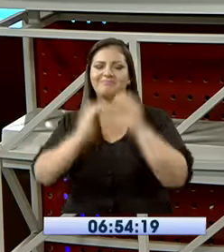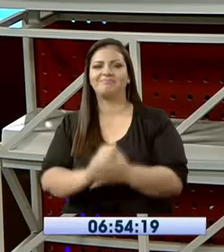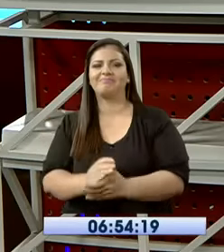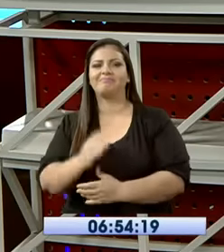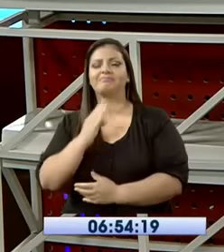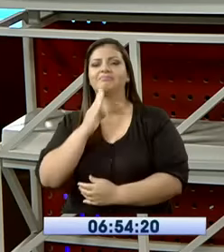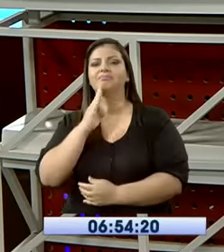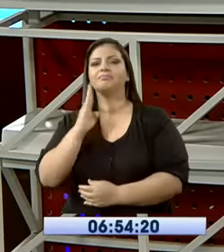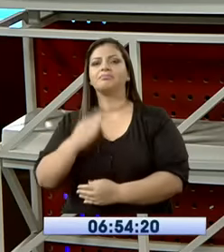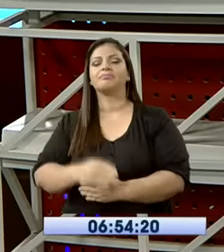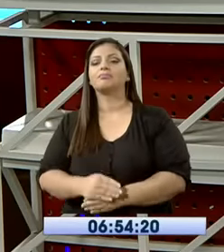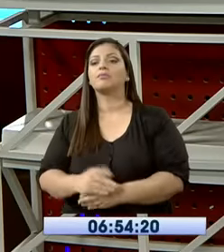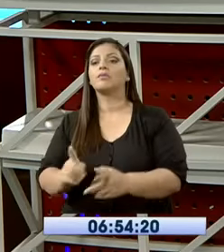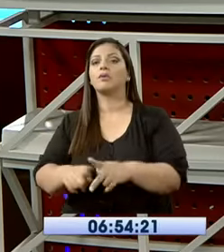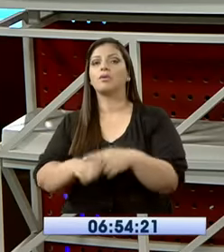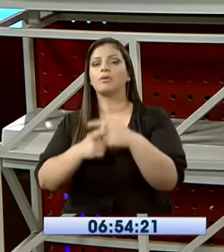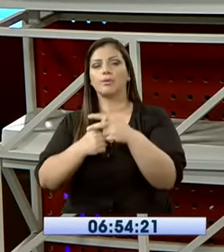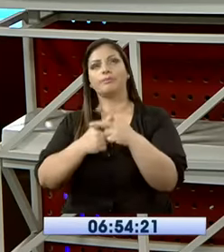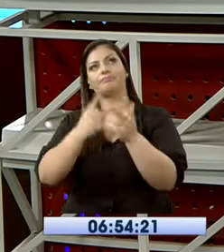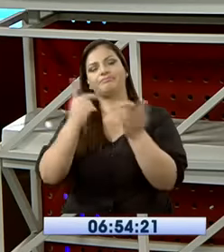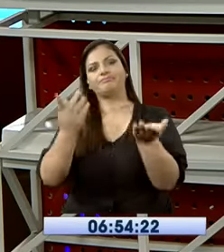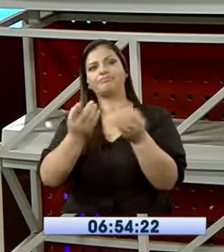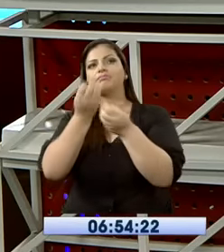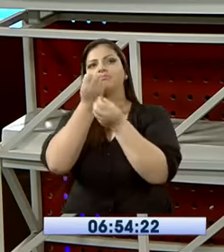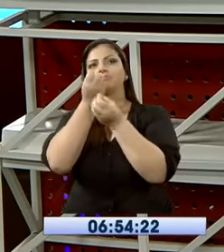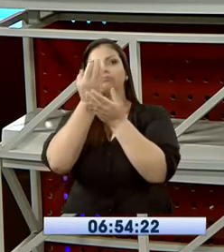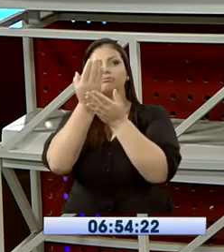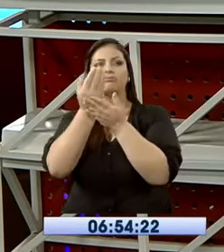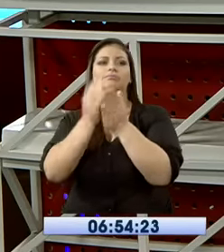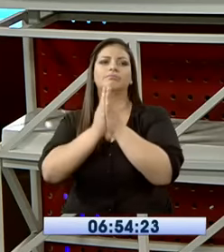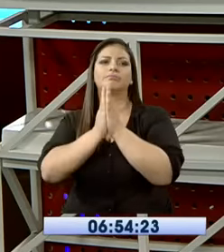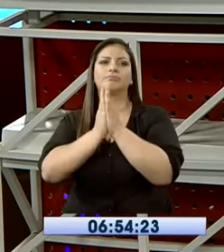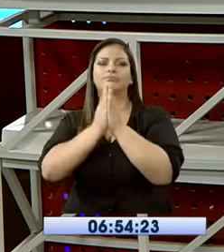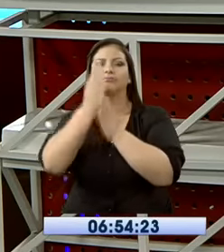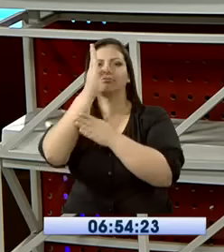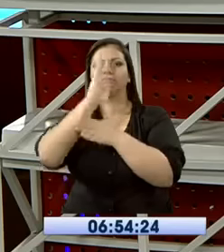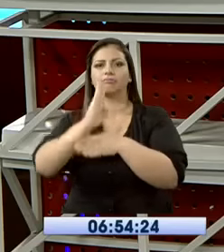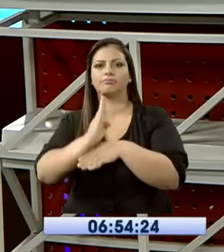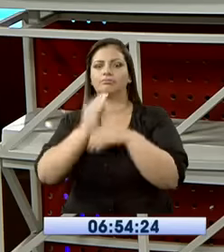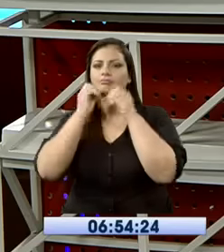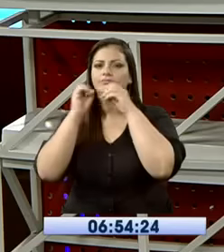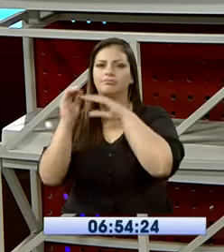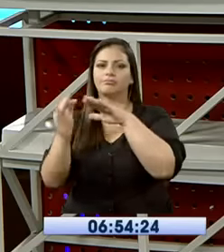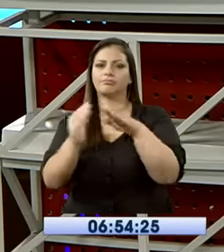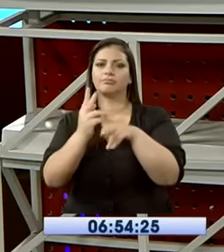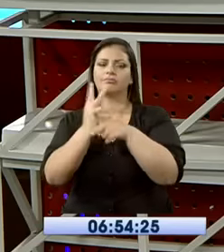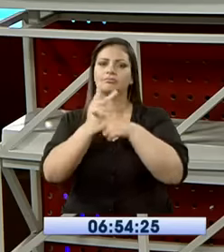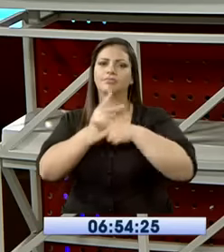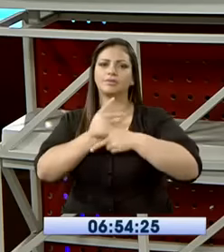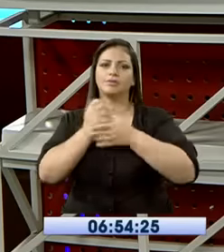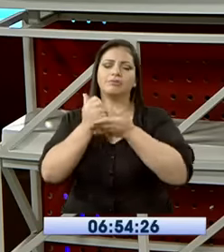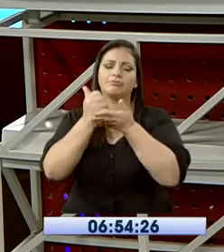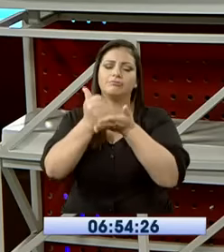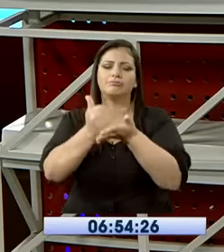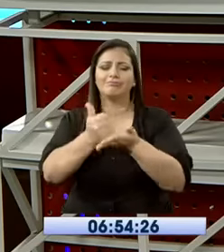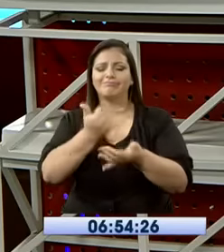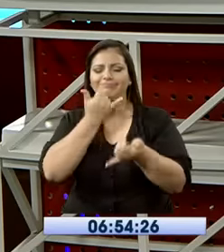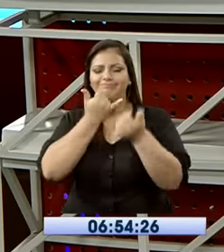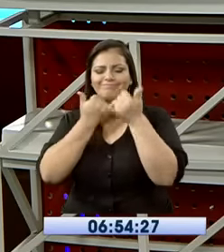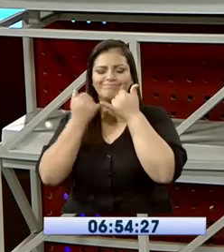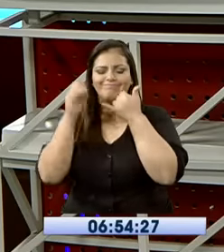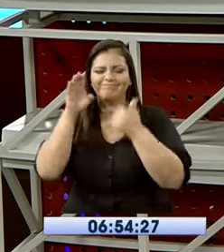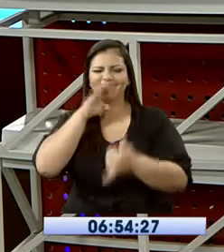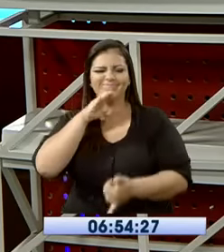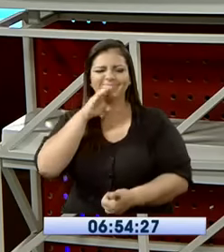agradecemos profundamente por sus bendiciones y su cuidado. Señor, bendícenos, protéjanos, ayúdanos, perdónanos nuestros pecados, nuestros